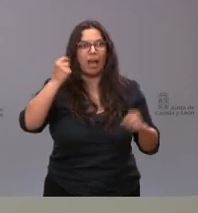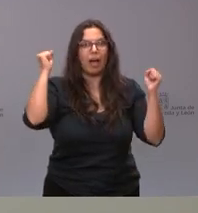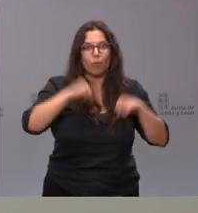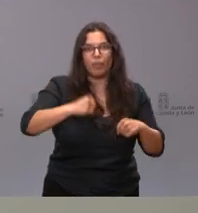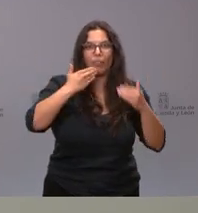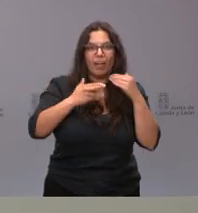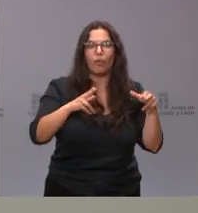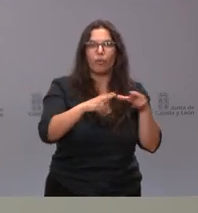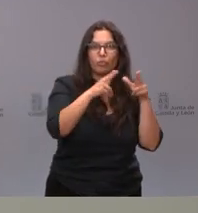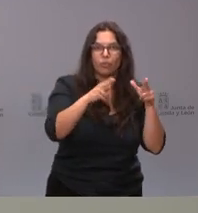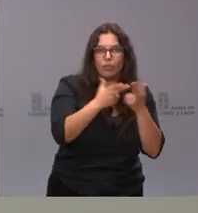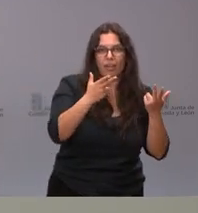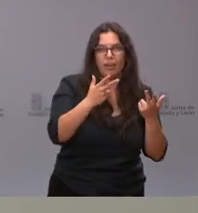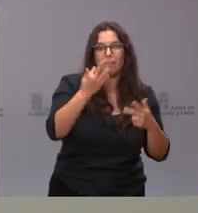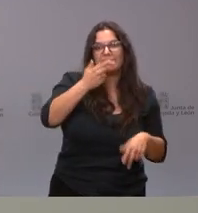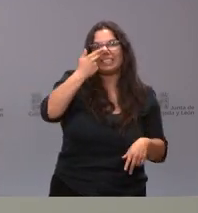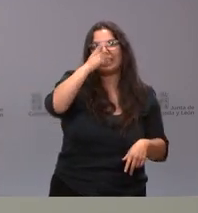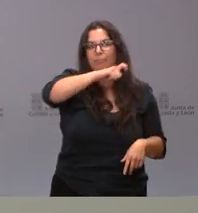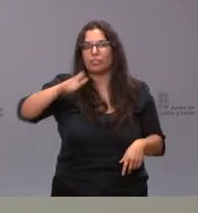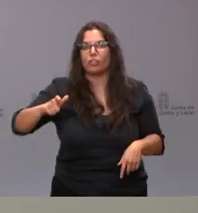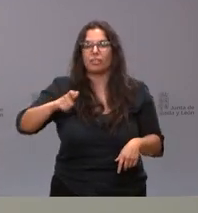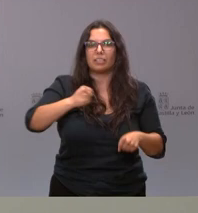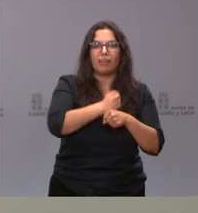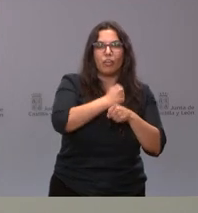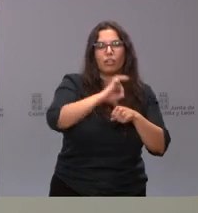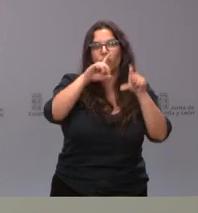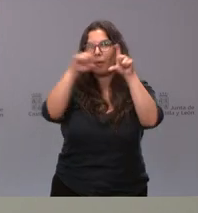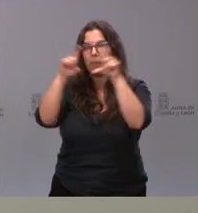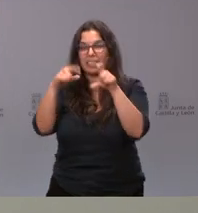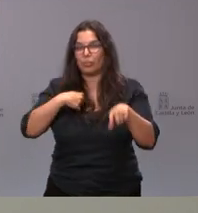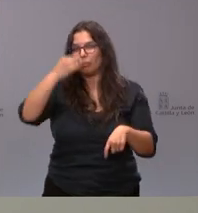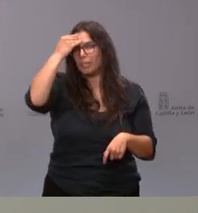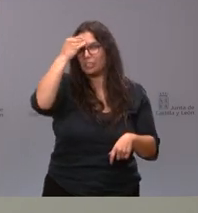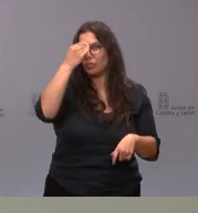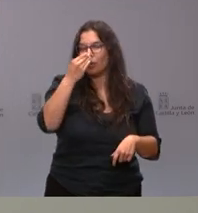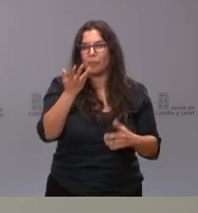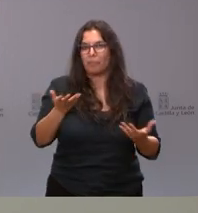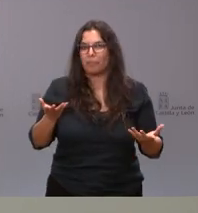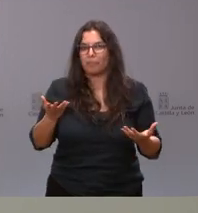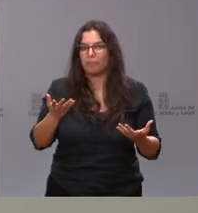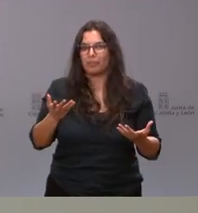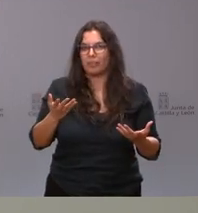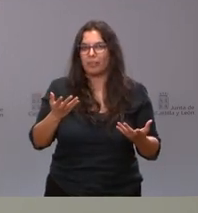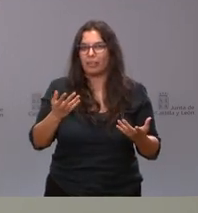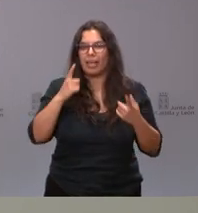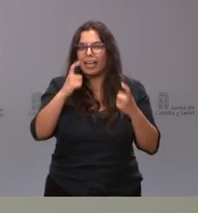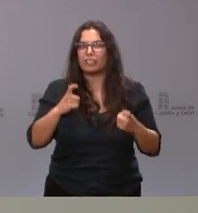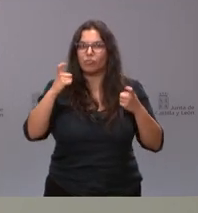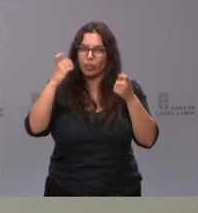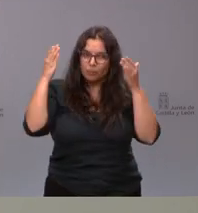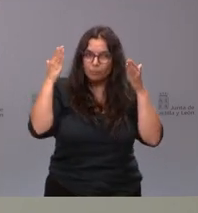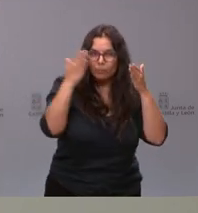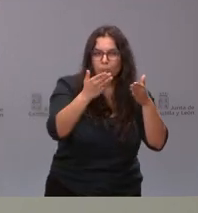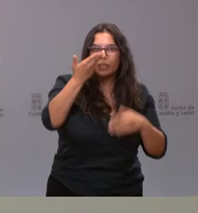diálogo social y, por tanto, sobre el interés de los trabajadores y de las empresas. Es que yo creo que el dedicar todo el esfuerzo a pensar que lo más